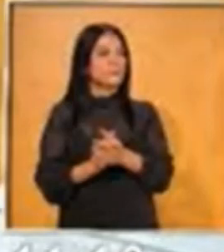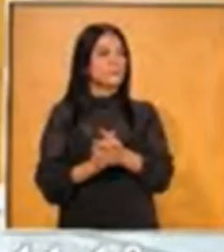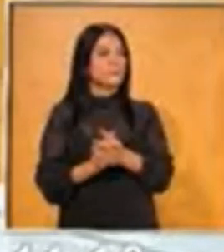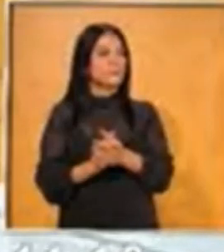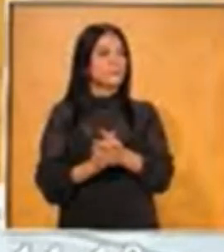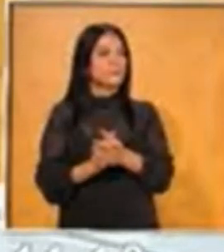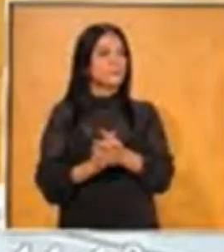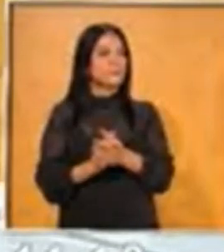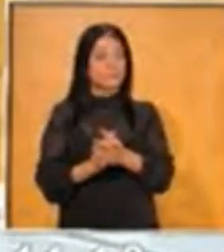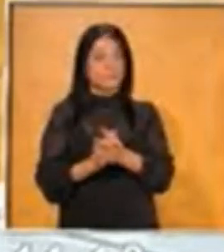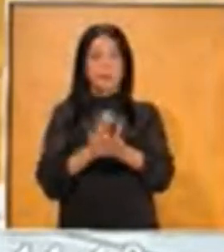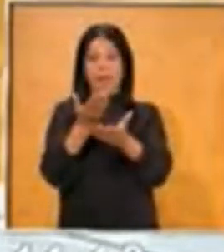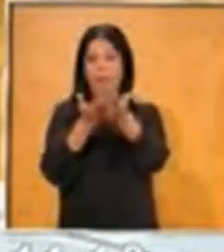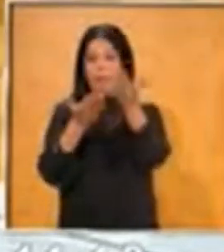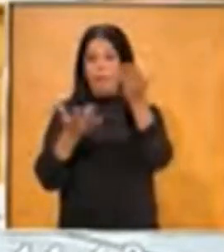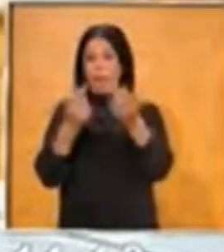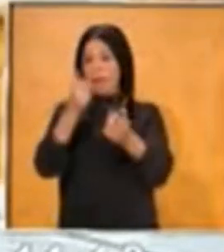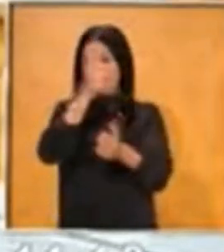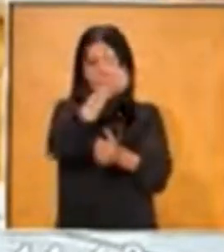Cien puntos.